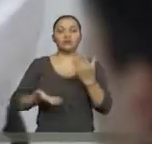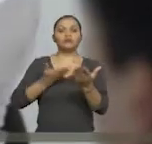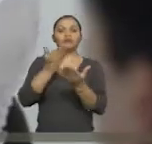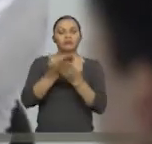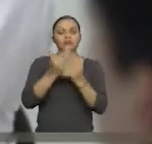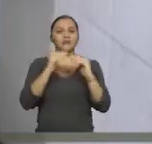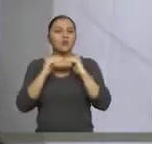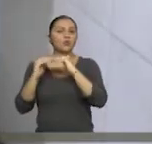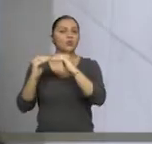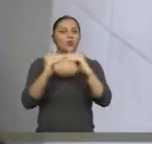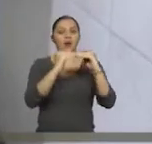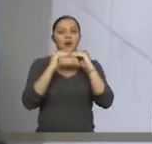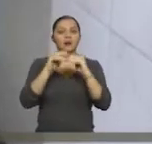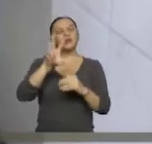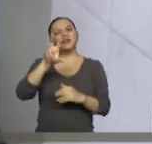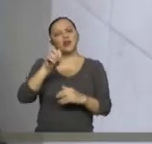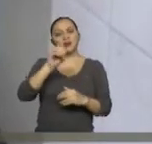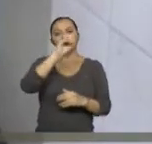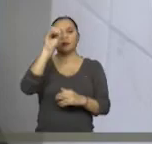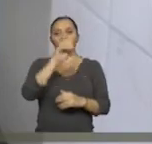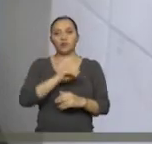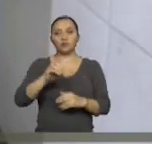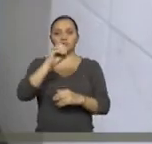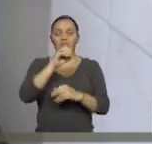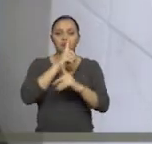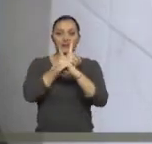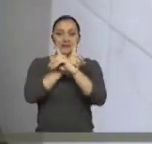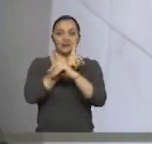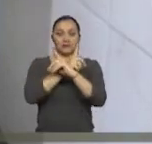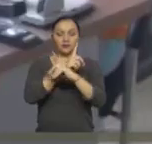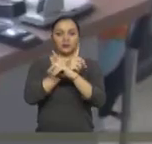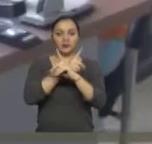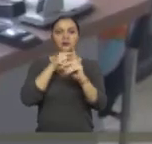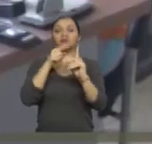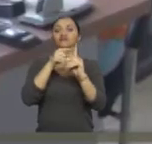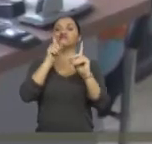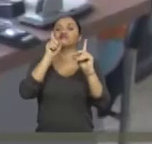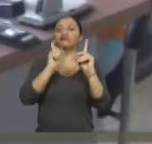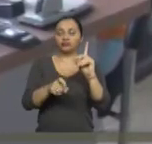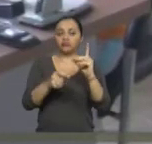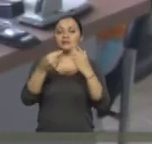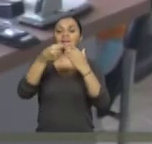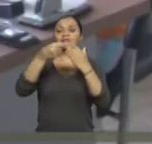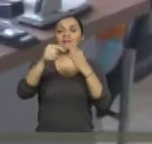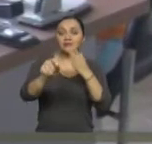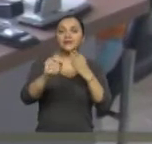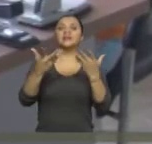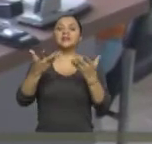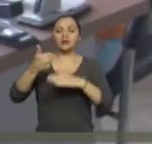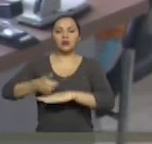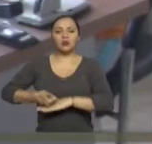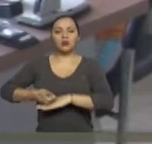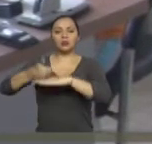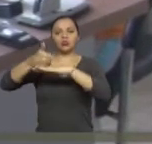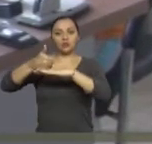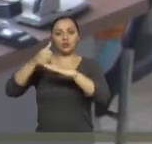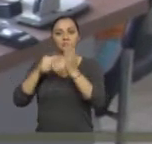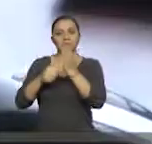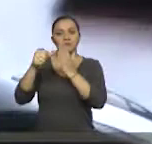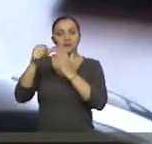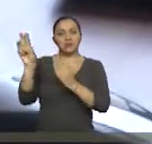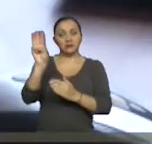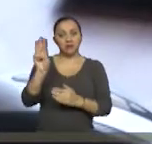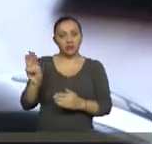equivalente al 30% de discapacidad debidamente calificada por la Autoridad Sanitaria Nacional.